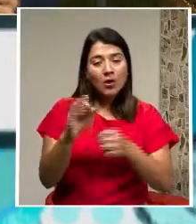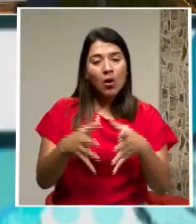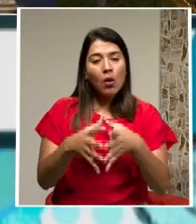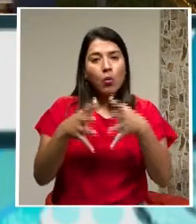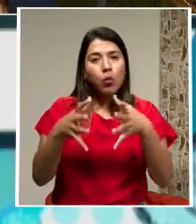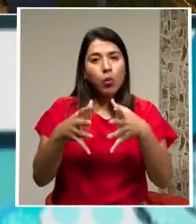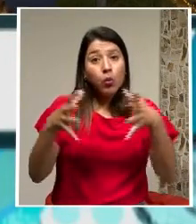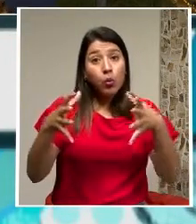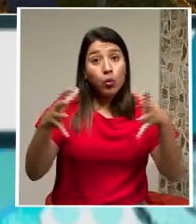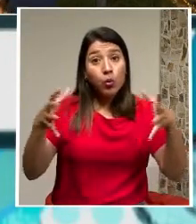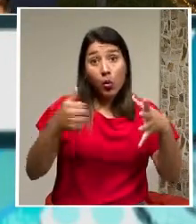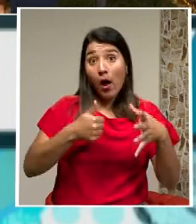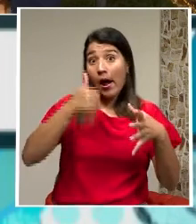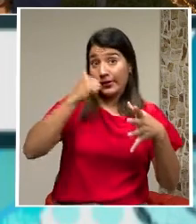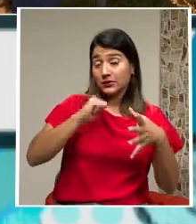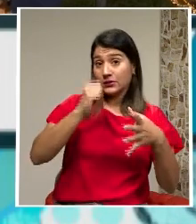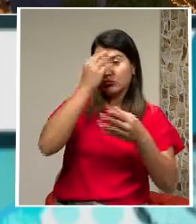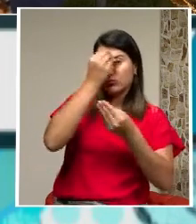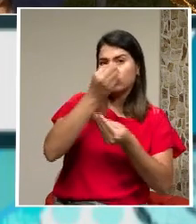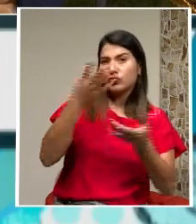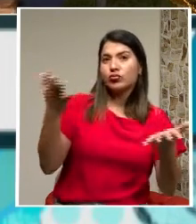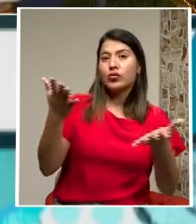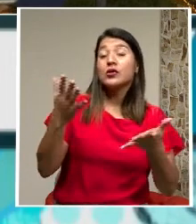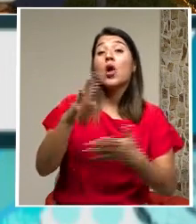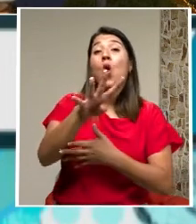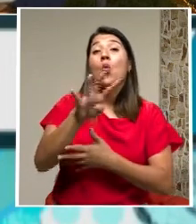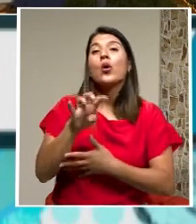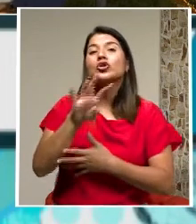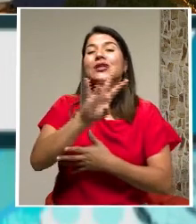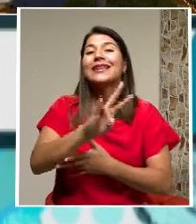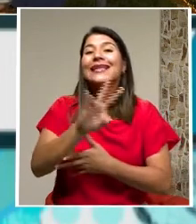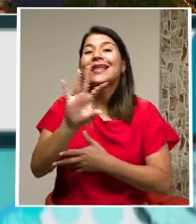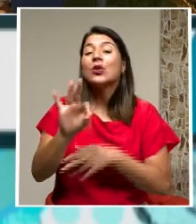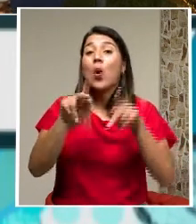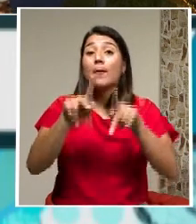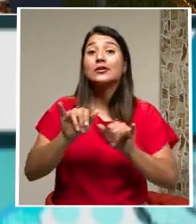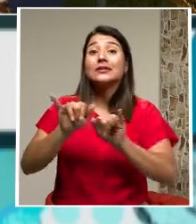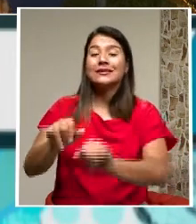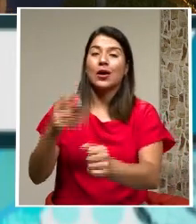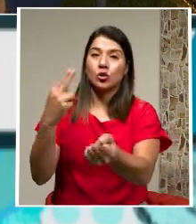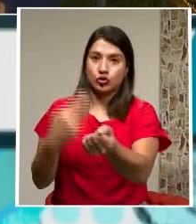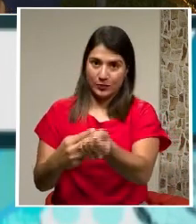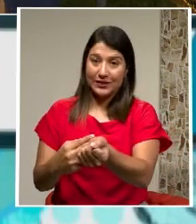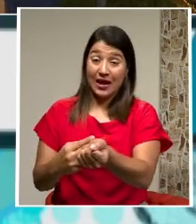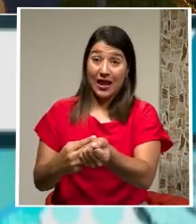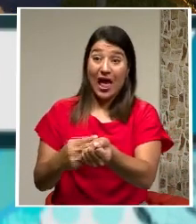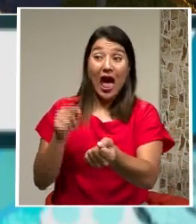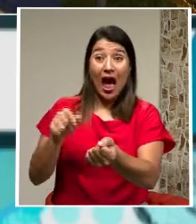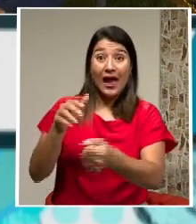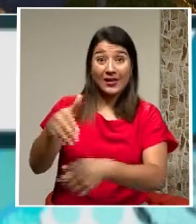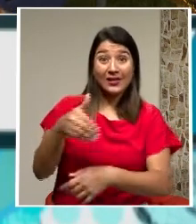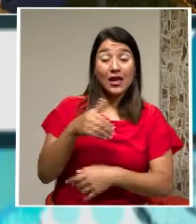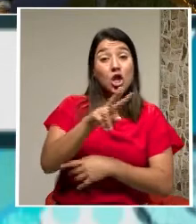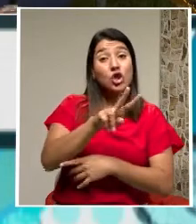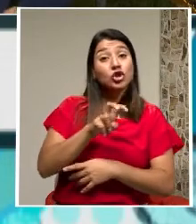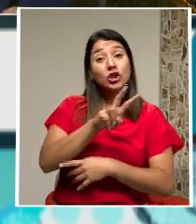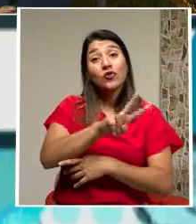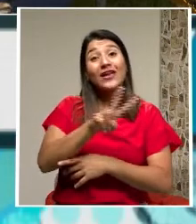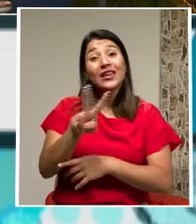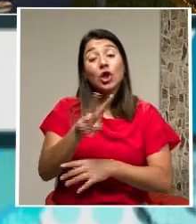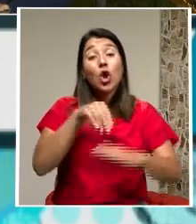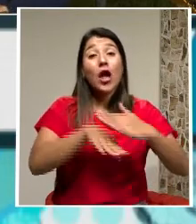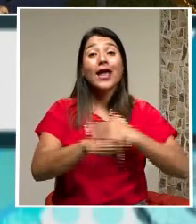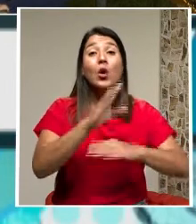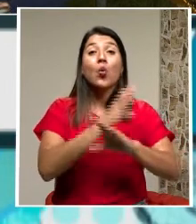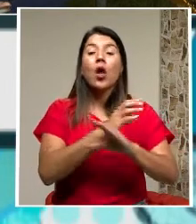ayer Se informó que Habían 479 personas Hospitalizadas 221 de ellas En cuidados